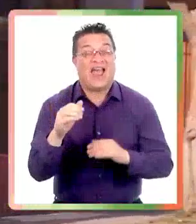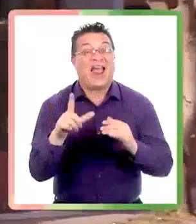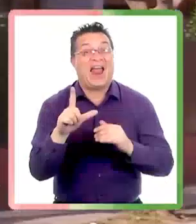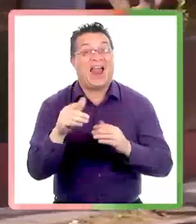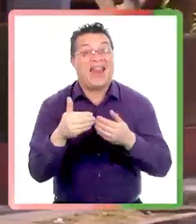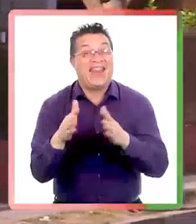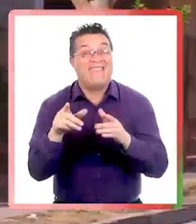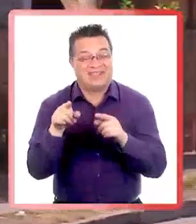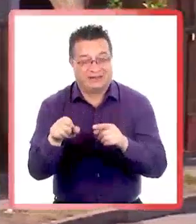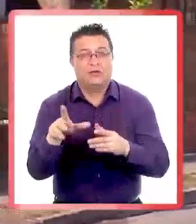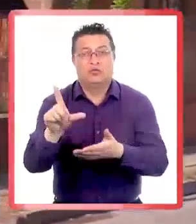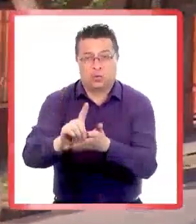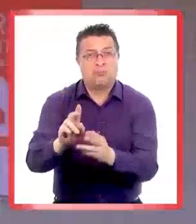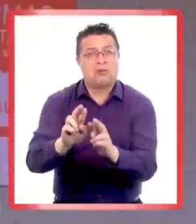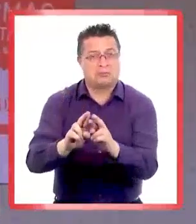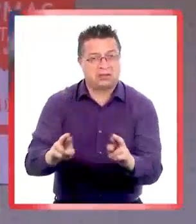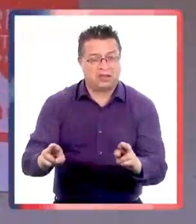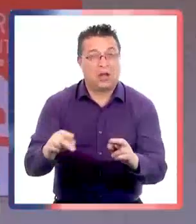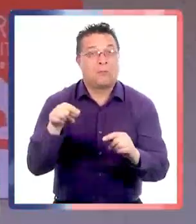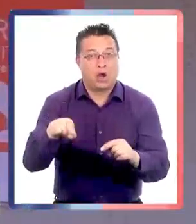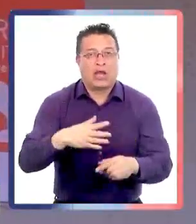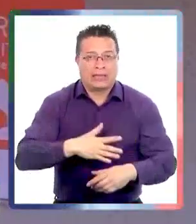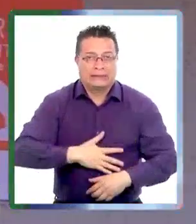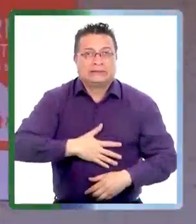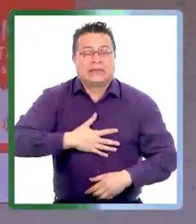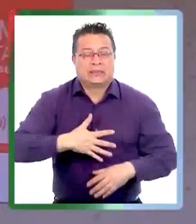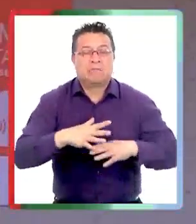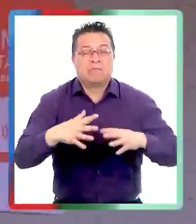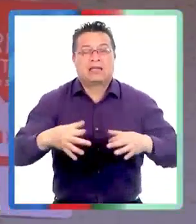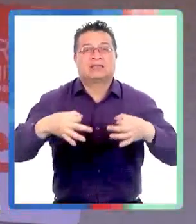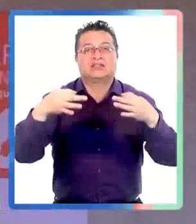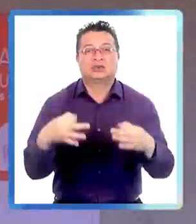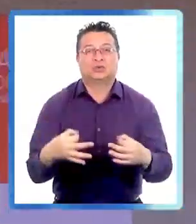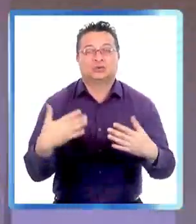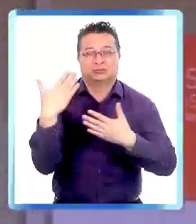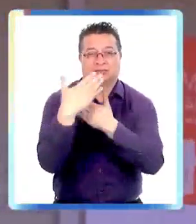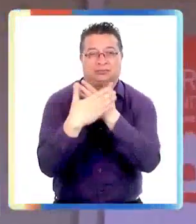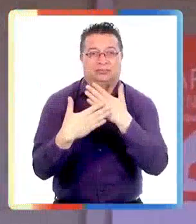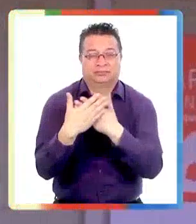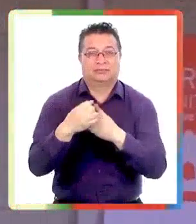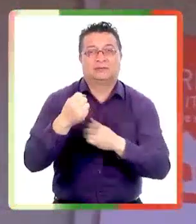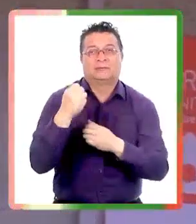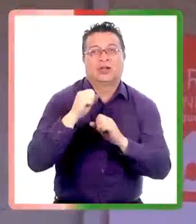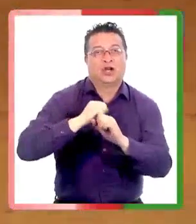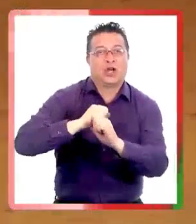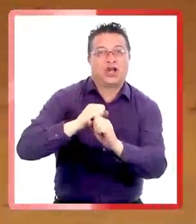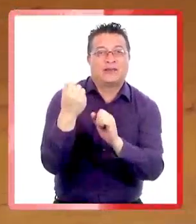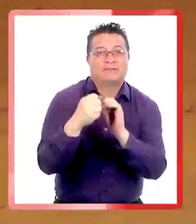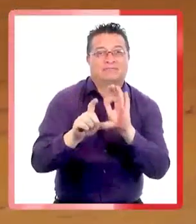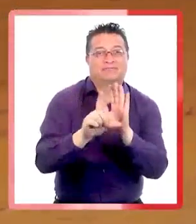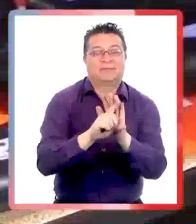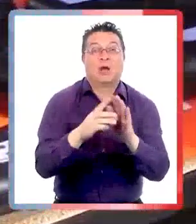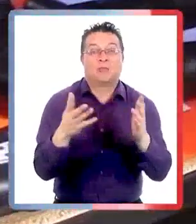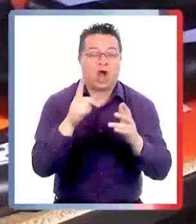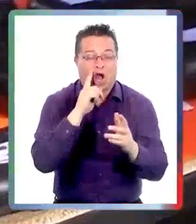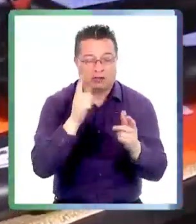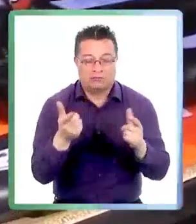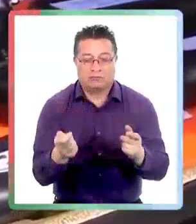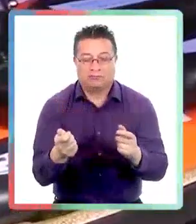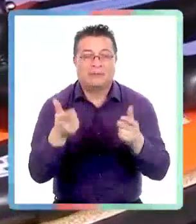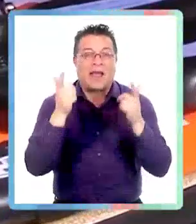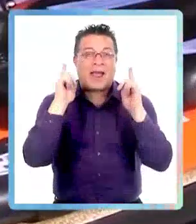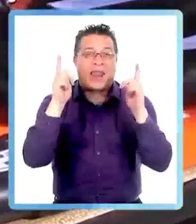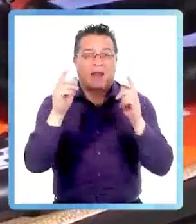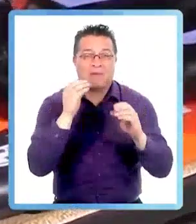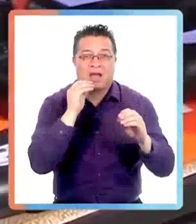Libre pese a que es una zona tranquila ahora se sienten más seguros y protegidos frente a la delincuencia ya que cuentan con alarmas